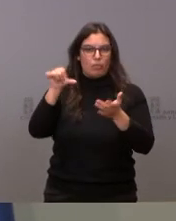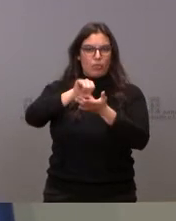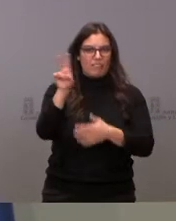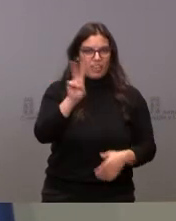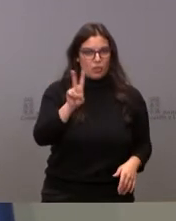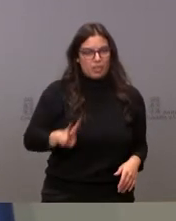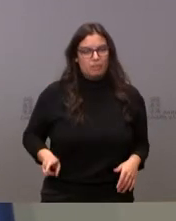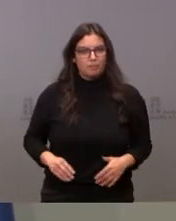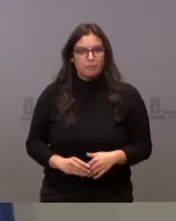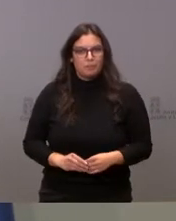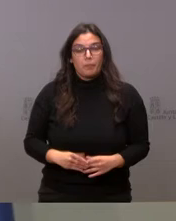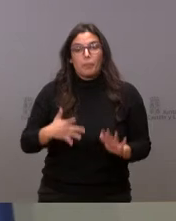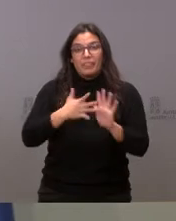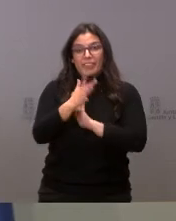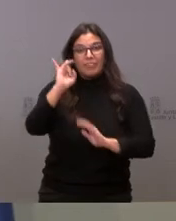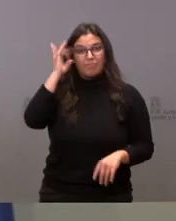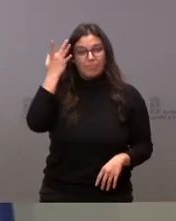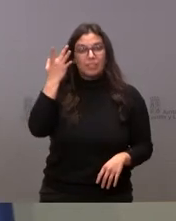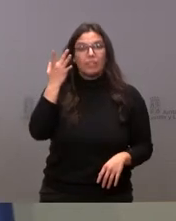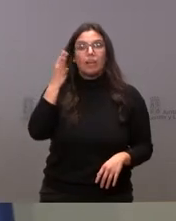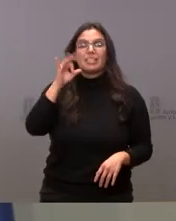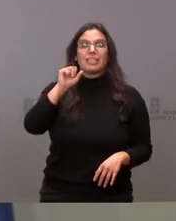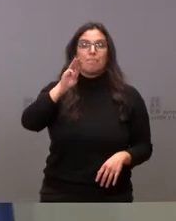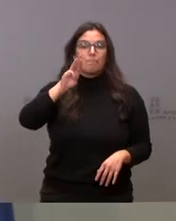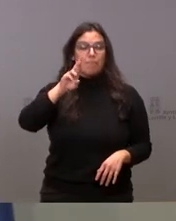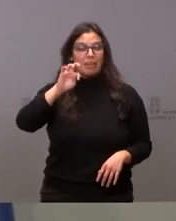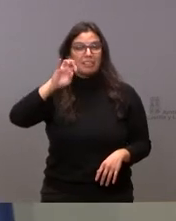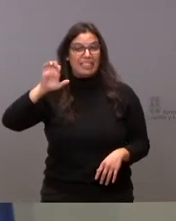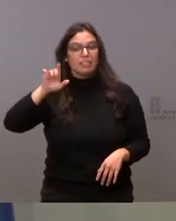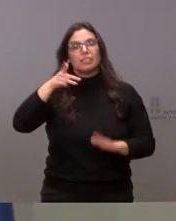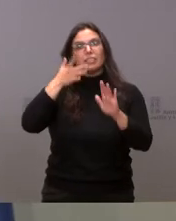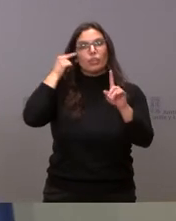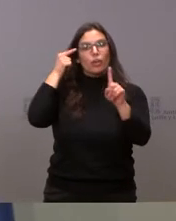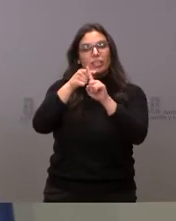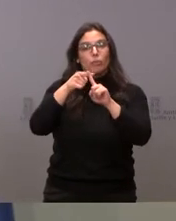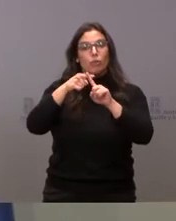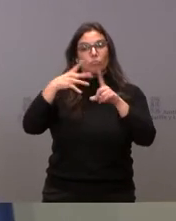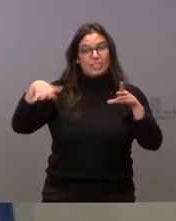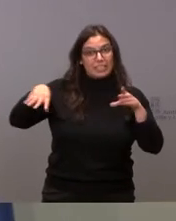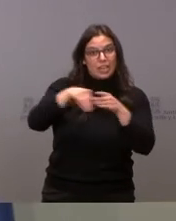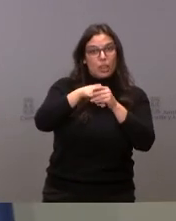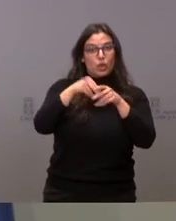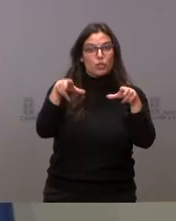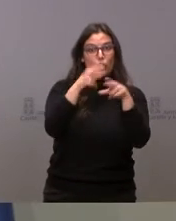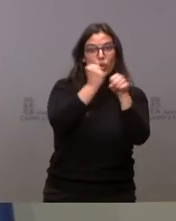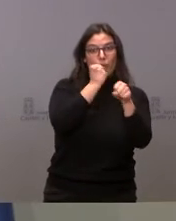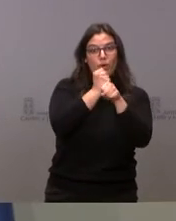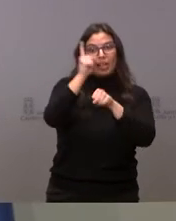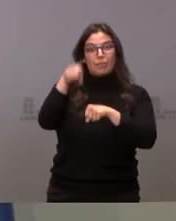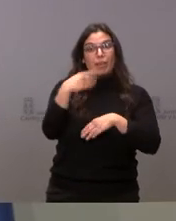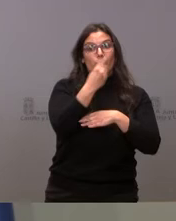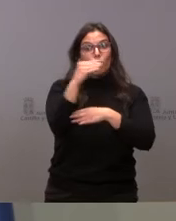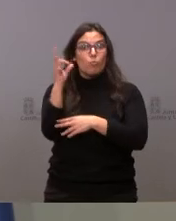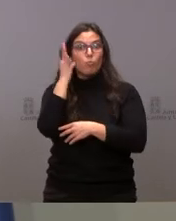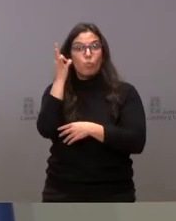Se trata de la iniciativa SIPARTE, que pretende promover la inserción sociolaboral y el emprendimiento social de mujeres jóvenes